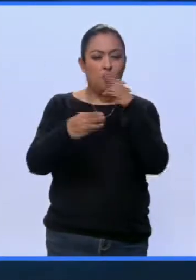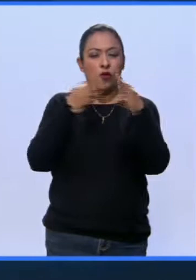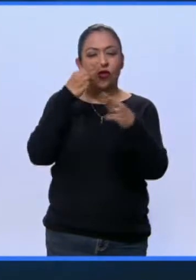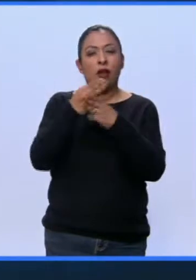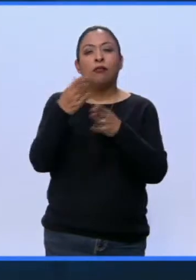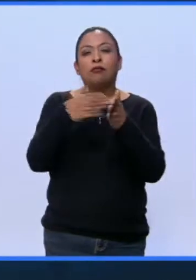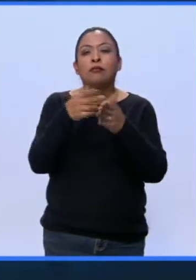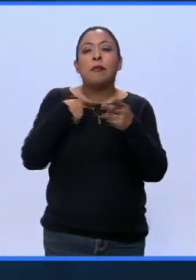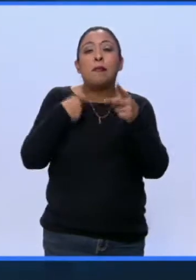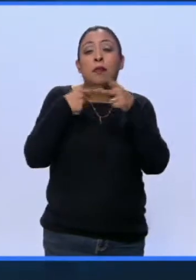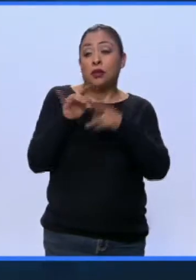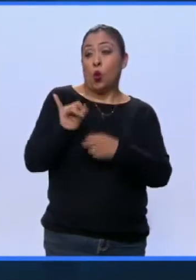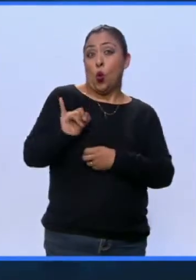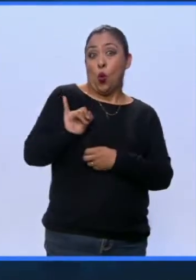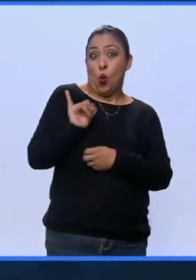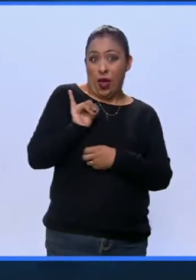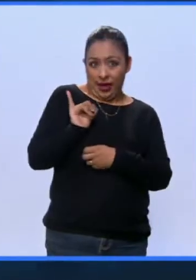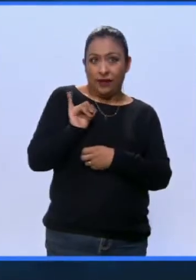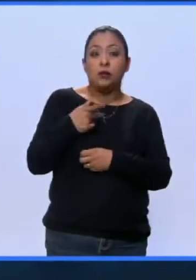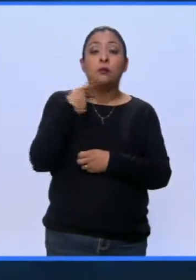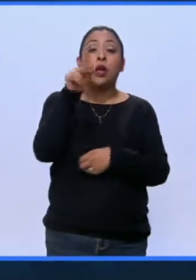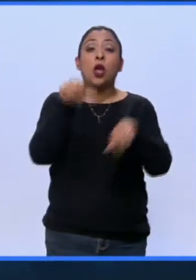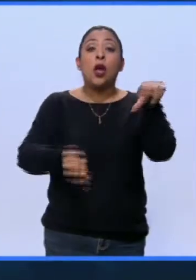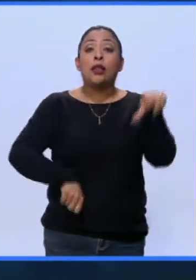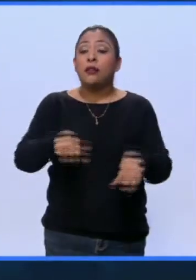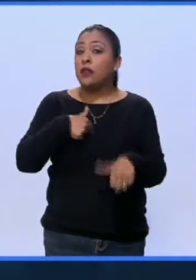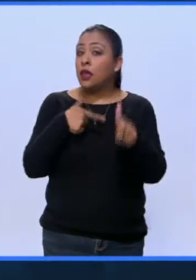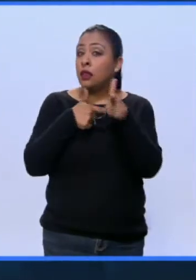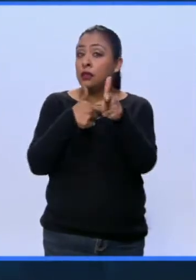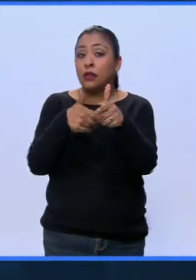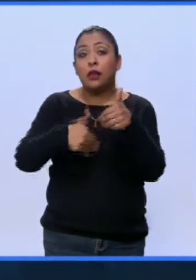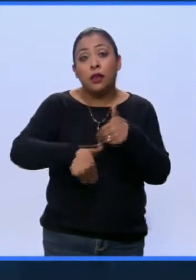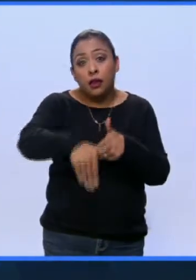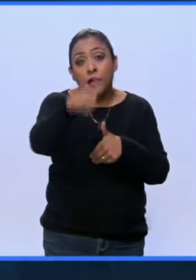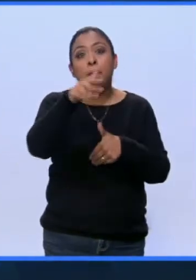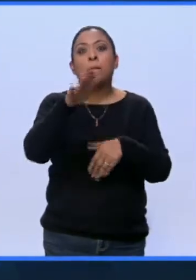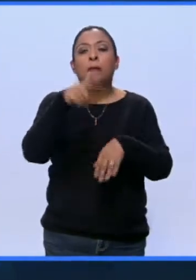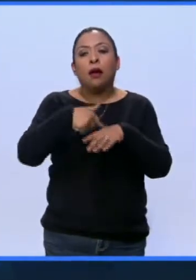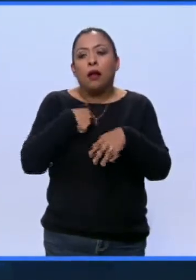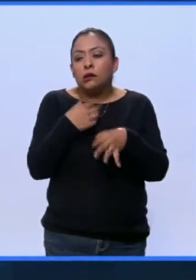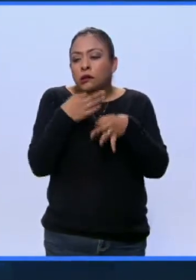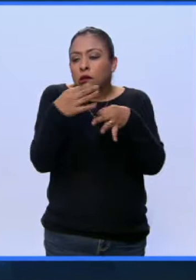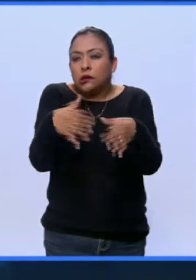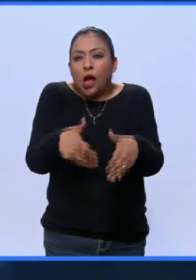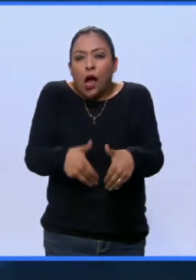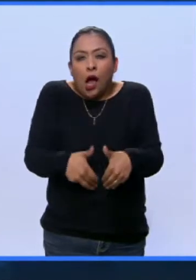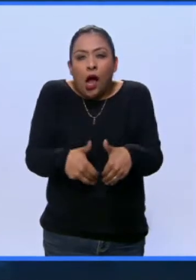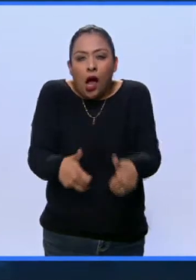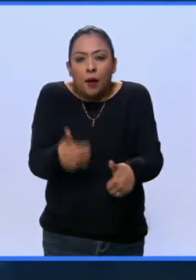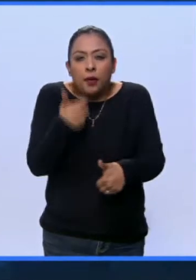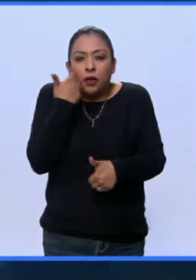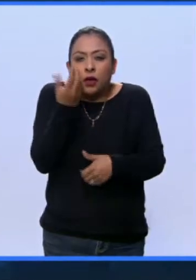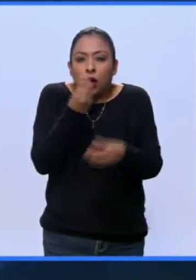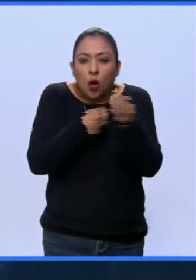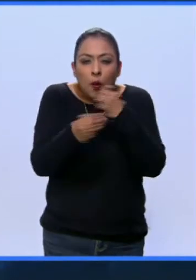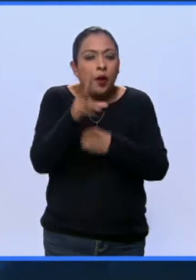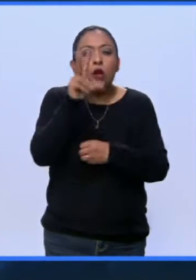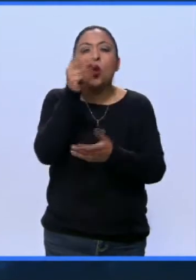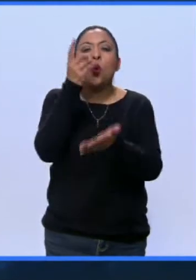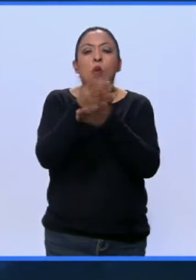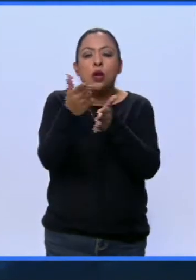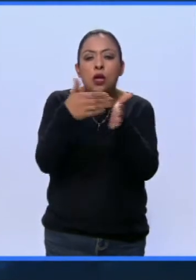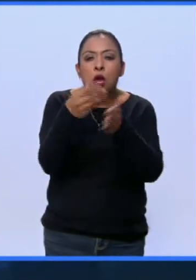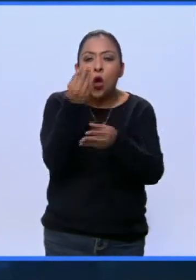arrancó el jueves pasado, pero las actividades continúan para seguir abriendo apetito, no solo por la gastronomía y la riqueza